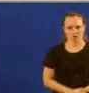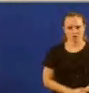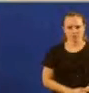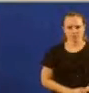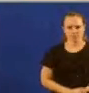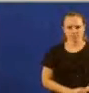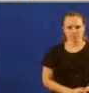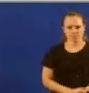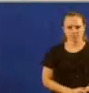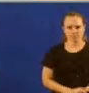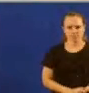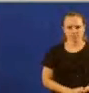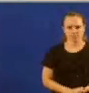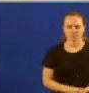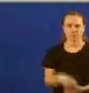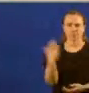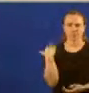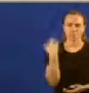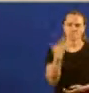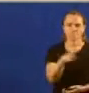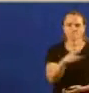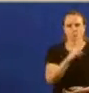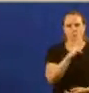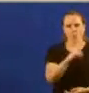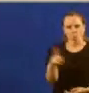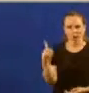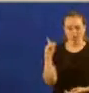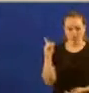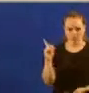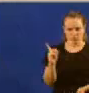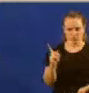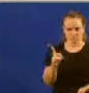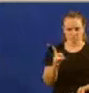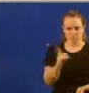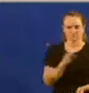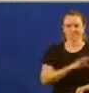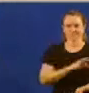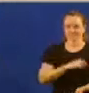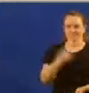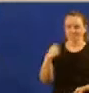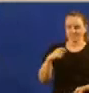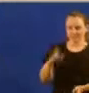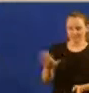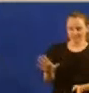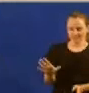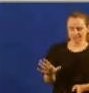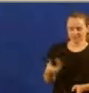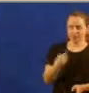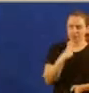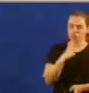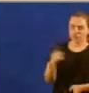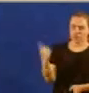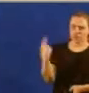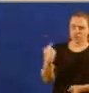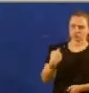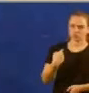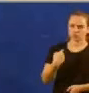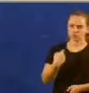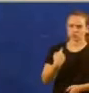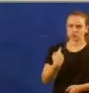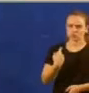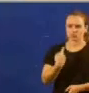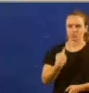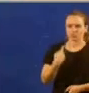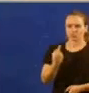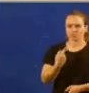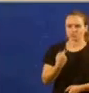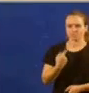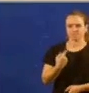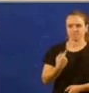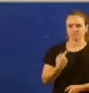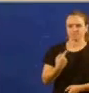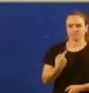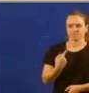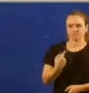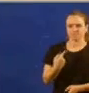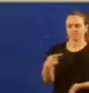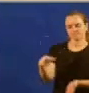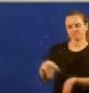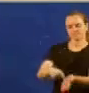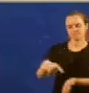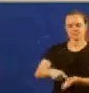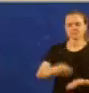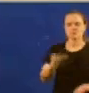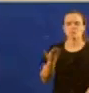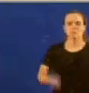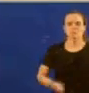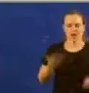Hai aproximadamente un ano, señor presidente, recriminaba lle que non fixera balance dispois de oito anos de